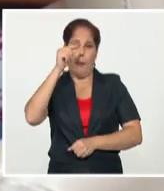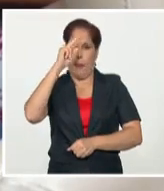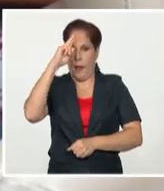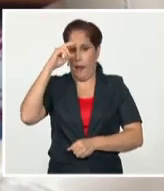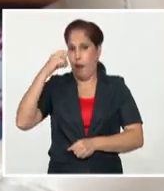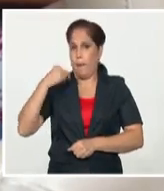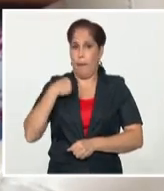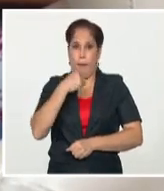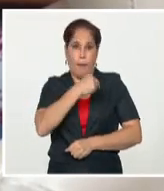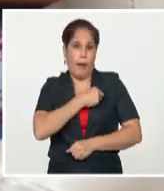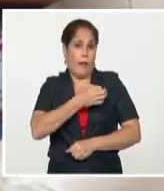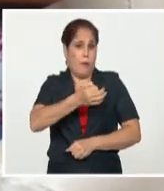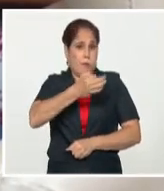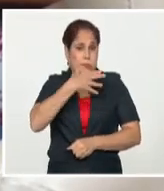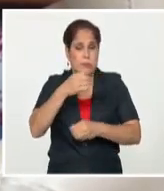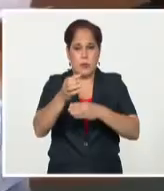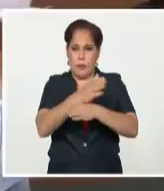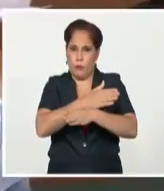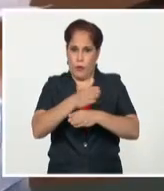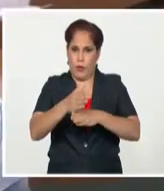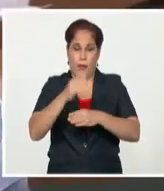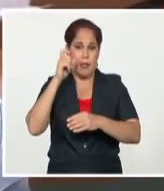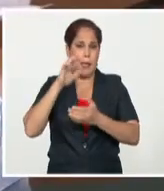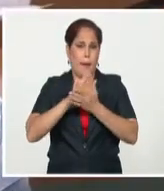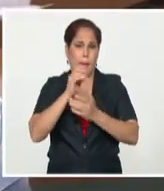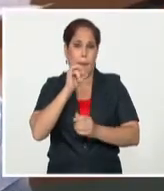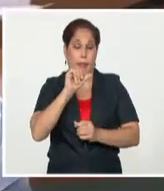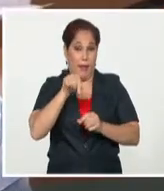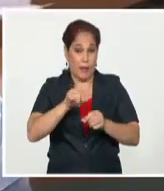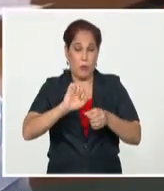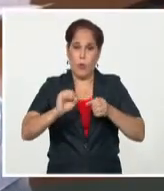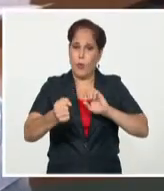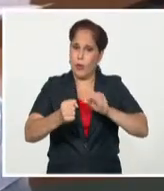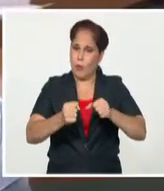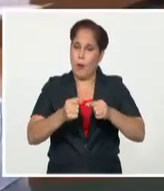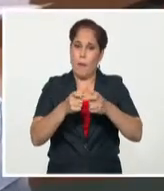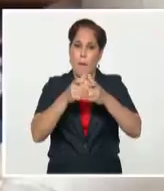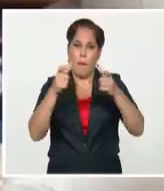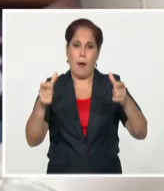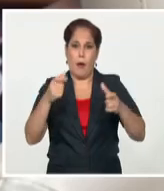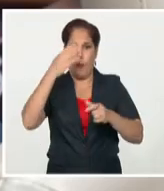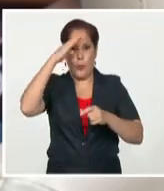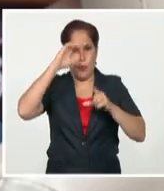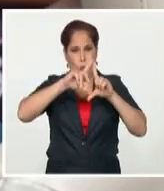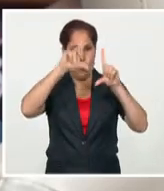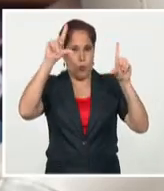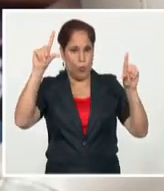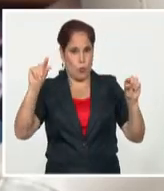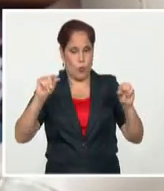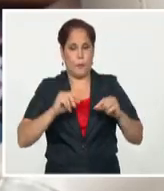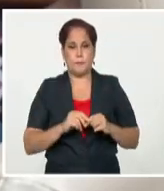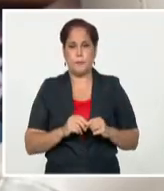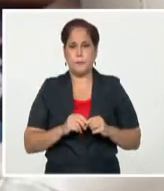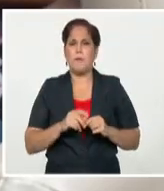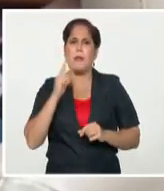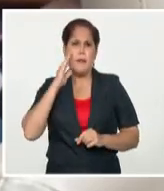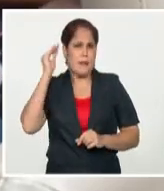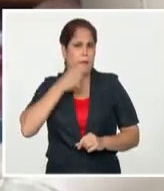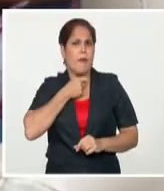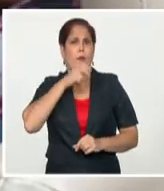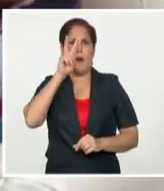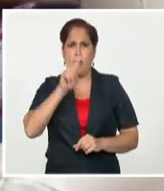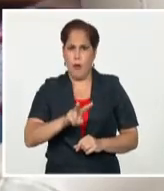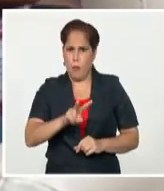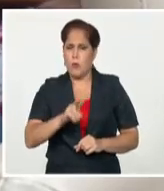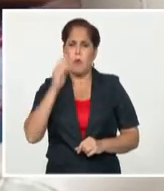Equipos y Dispositivos Médicos, SECMED, entidad regulatoria de la mayor de las Antillas. Estamos al tanto de toda la evaluación,